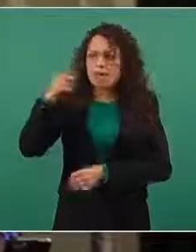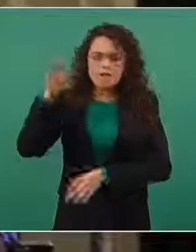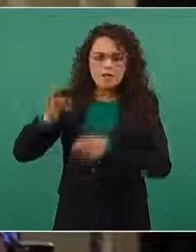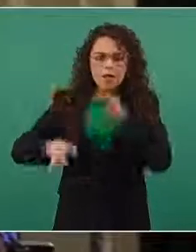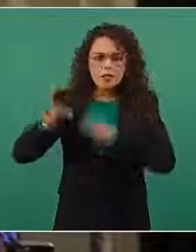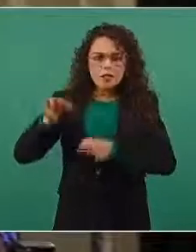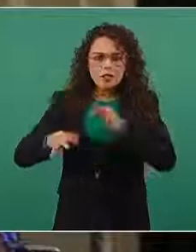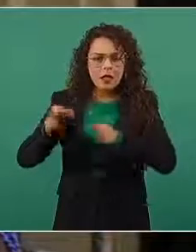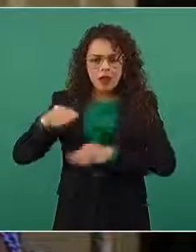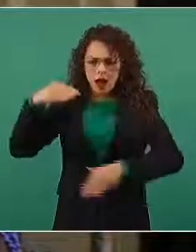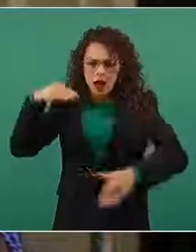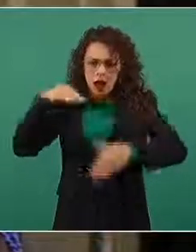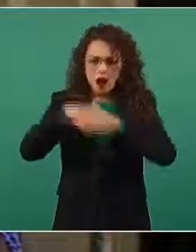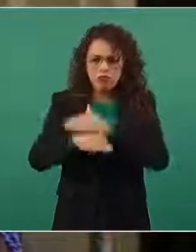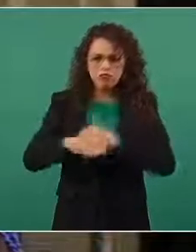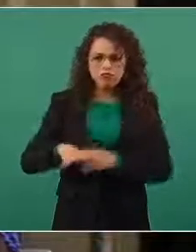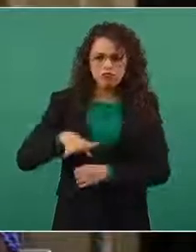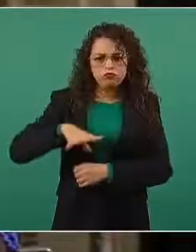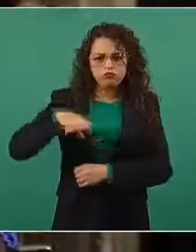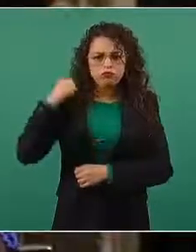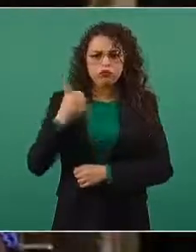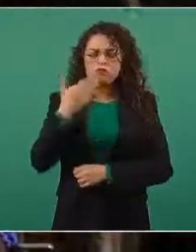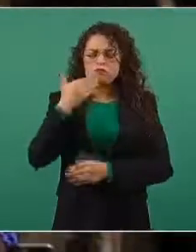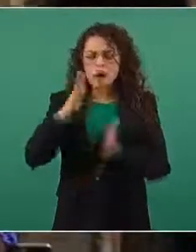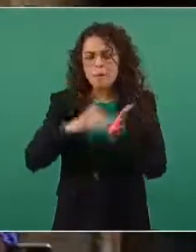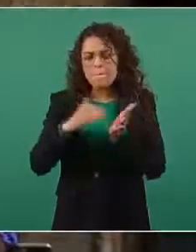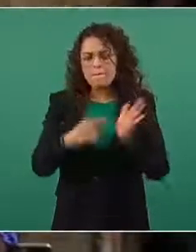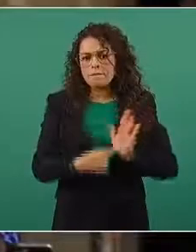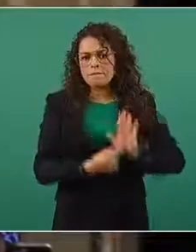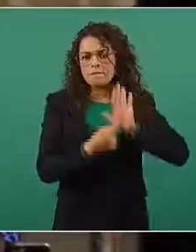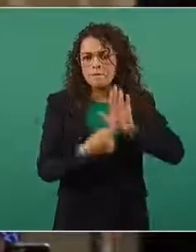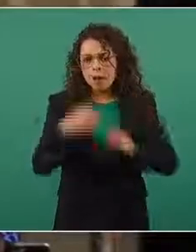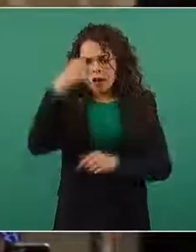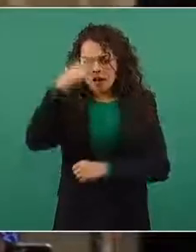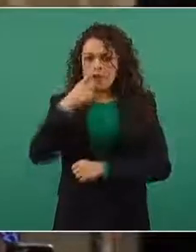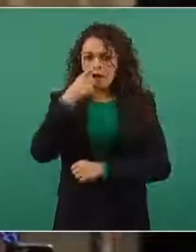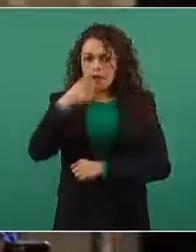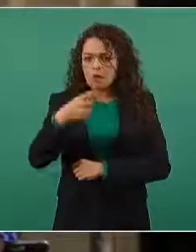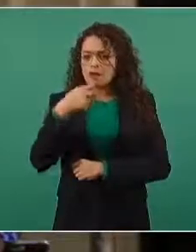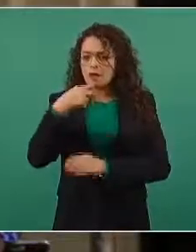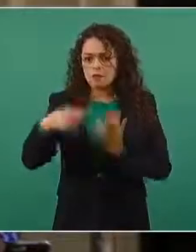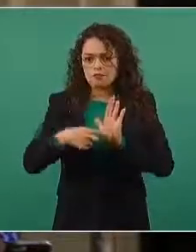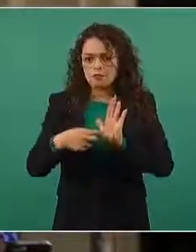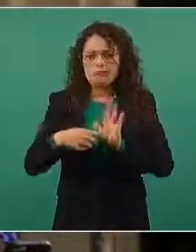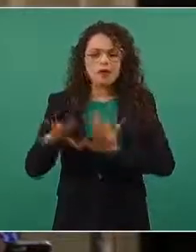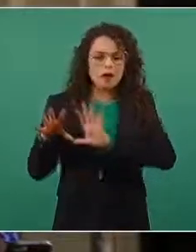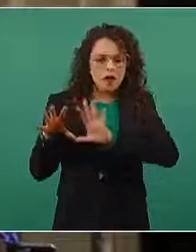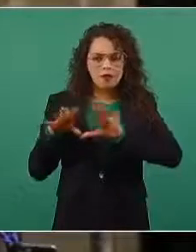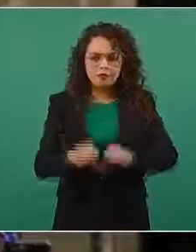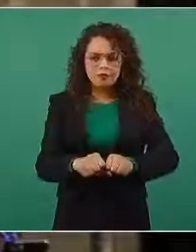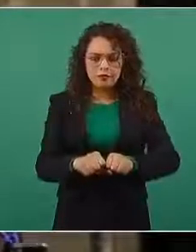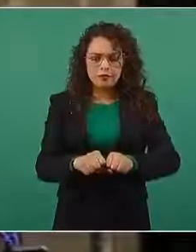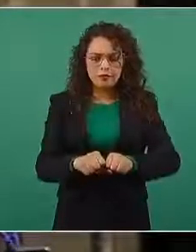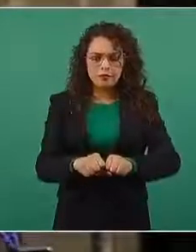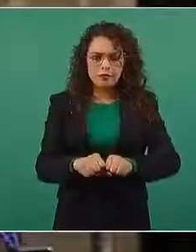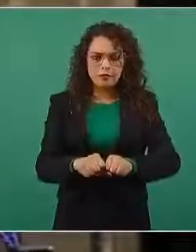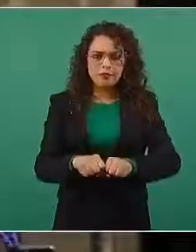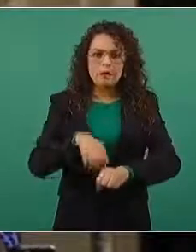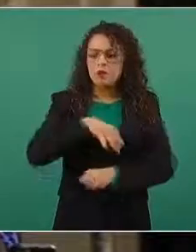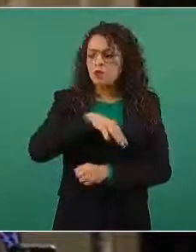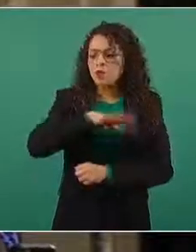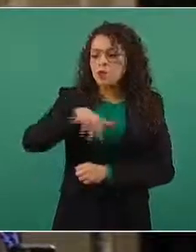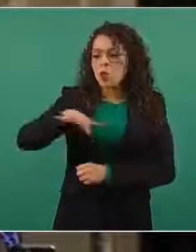orden de cateo, la Fiscalía de Guanajuato y sin orden de aprehensión, que están fabricando un presunto culpable para resolver el caso.